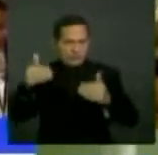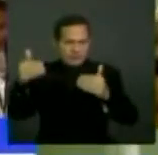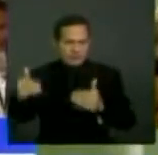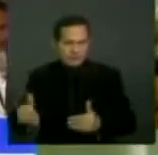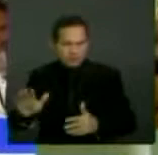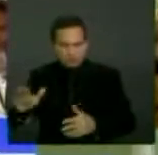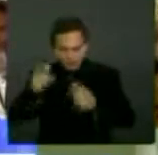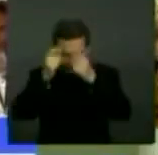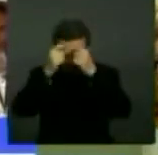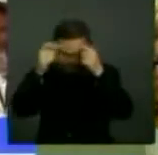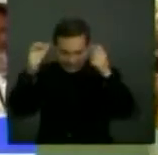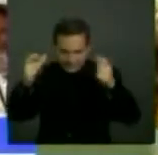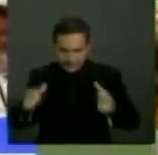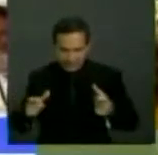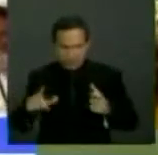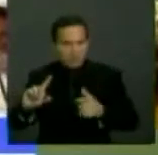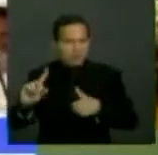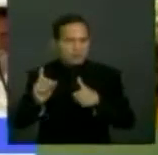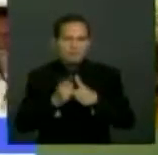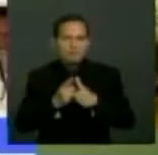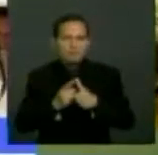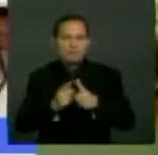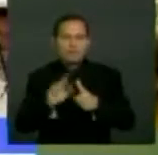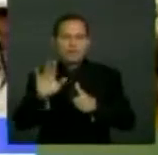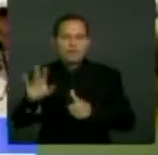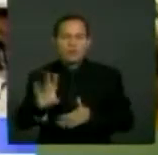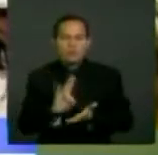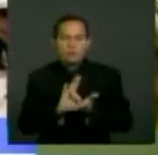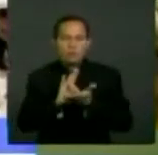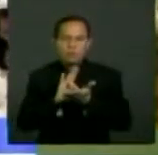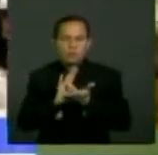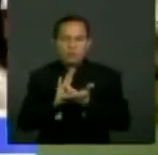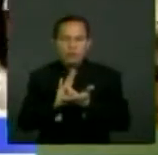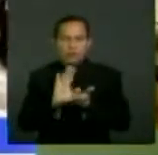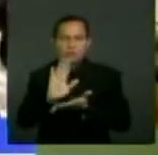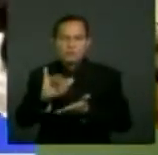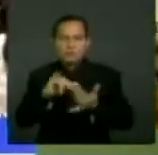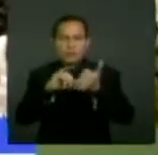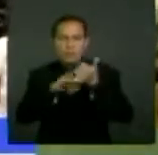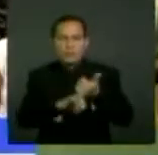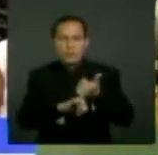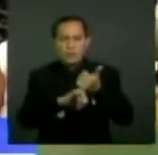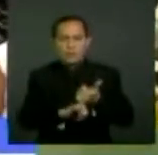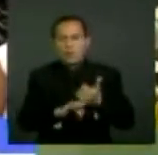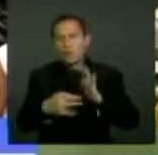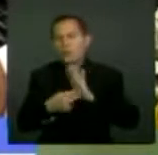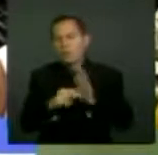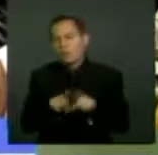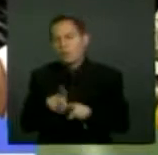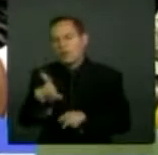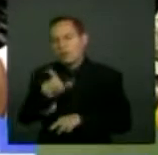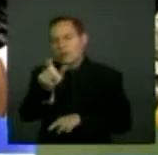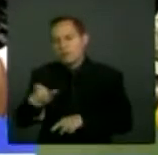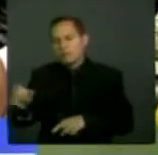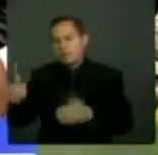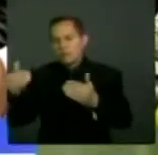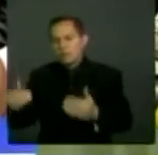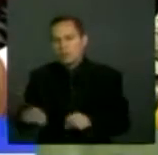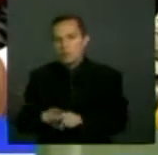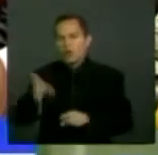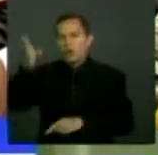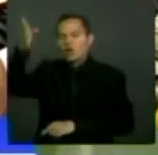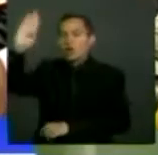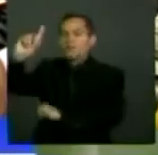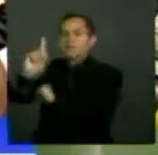el Estado. En primer lugar, un modelo de prescindencia en el que la discapacidad se entiende como un castigo divino,